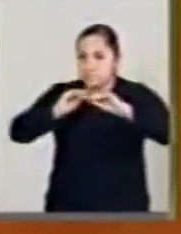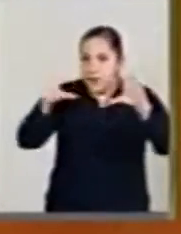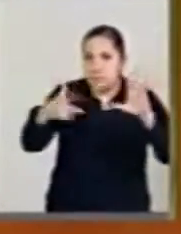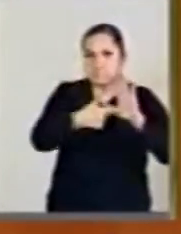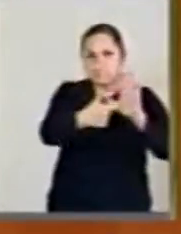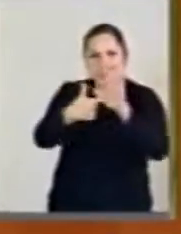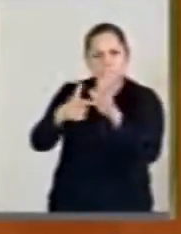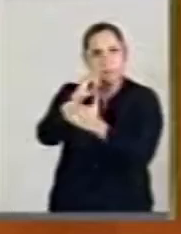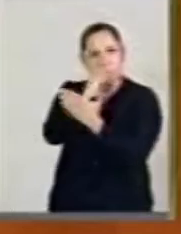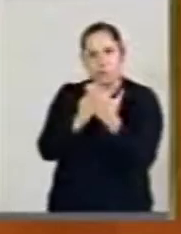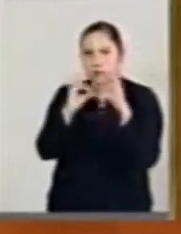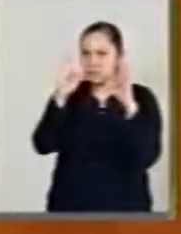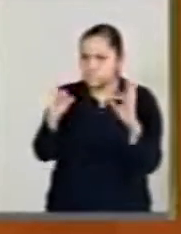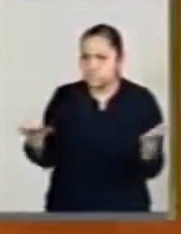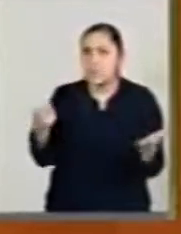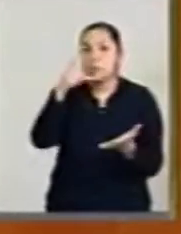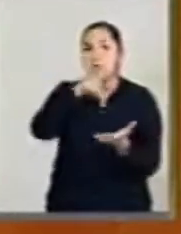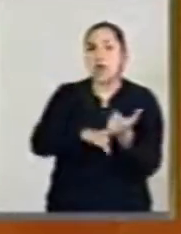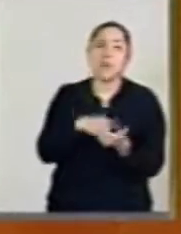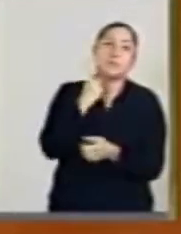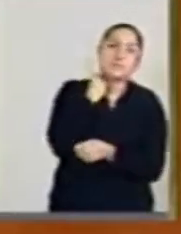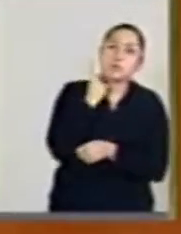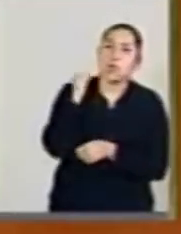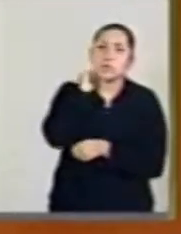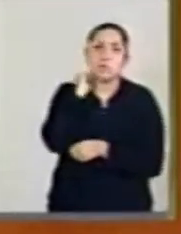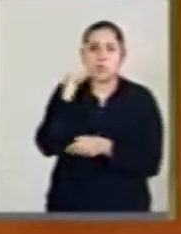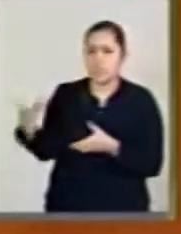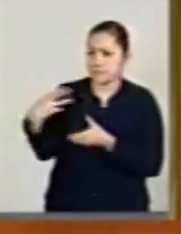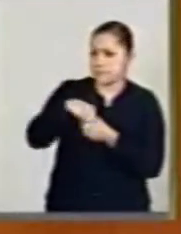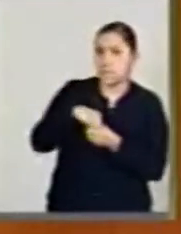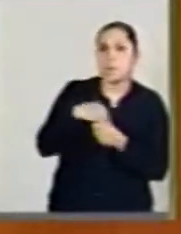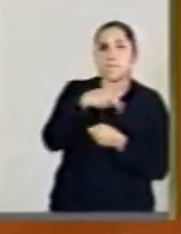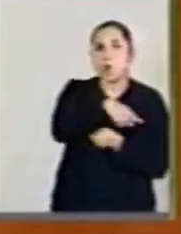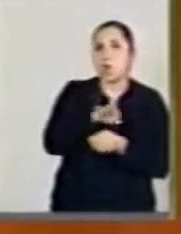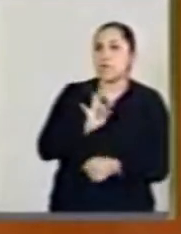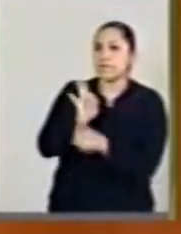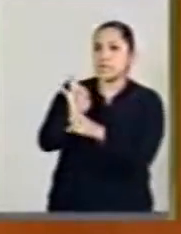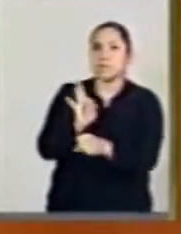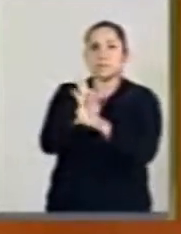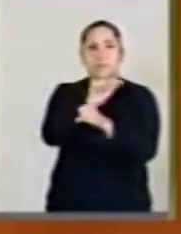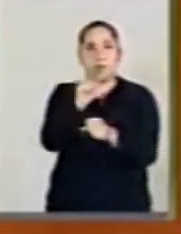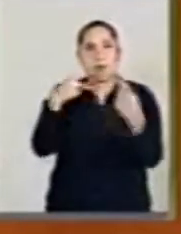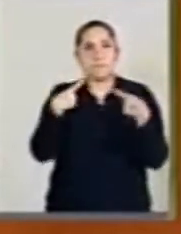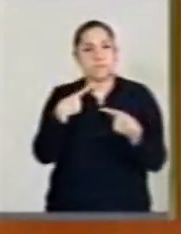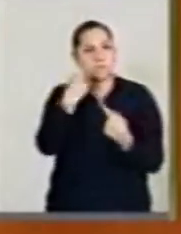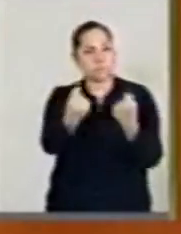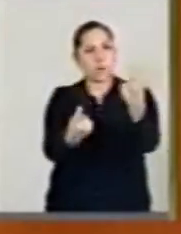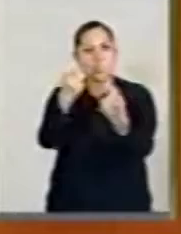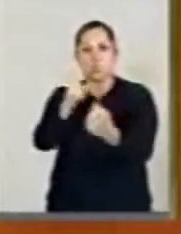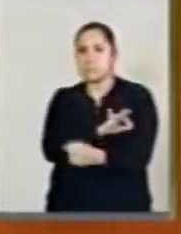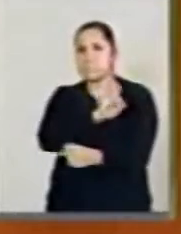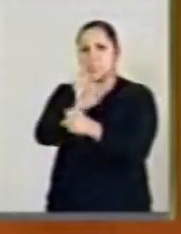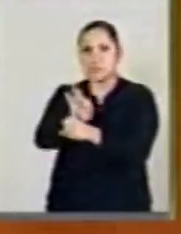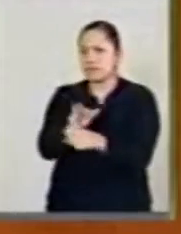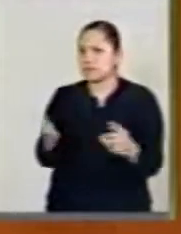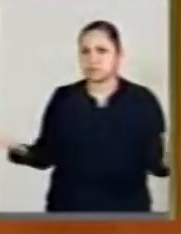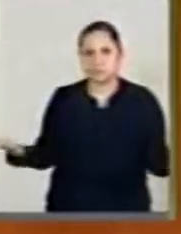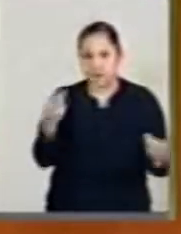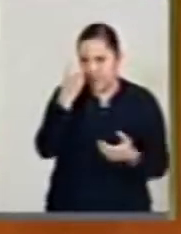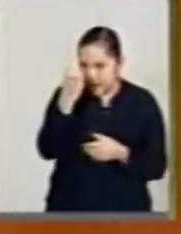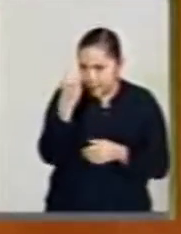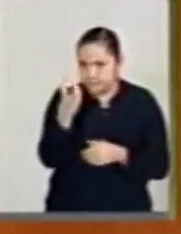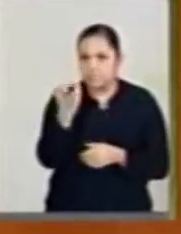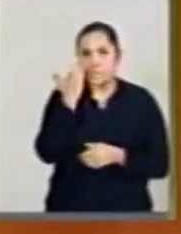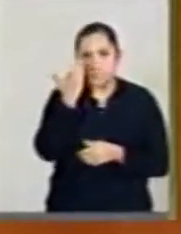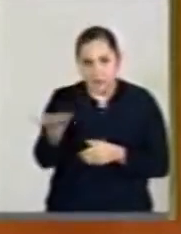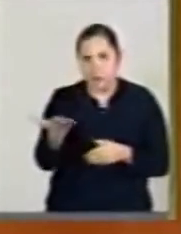cámaras personas que están solamente defendiendo intereses particulares. Ese es el llamado de nuestra generación, ese